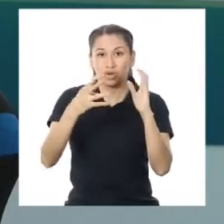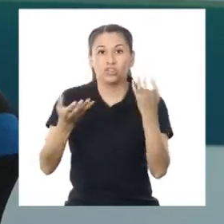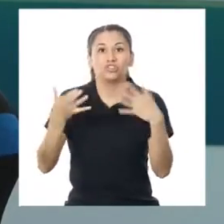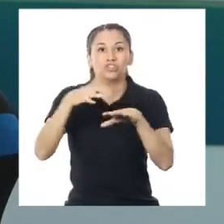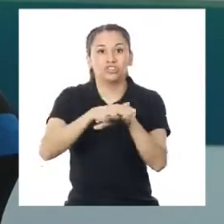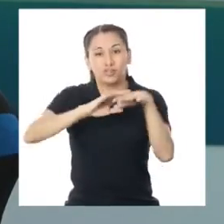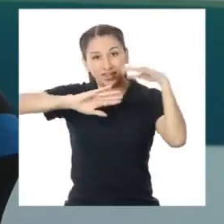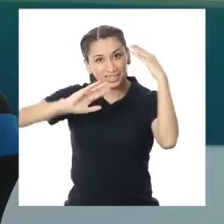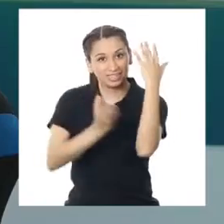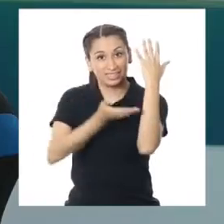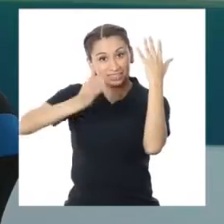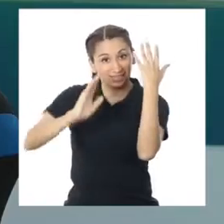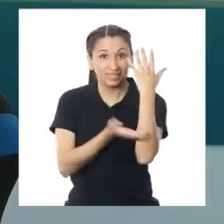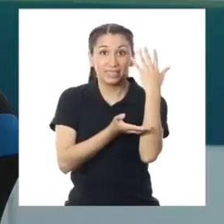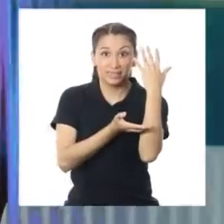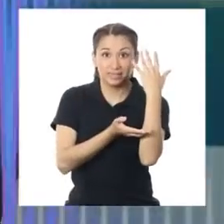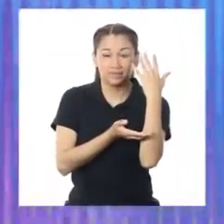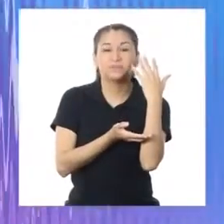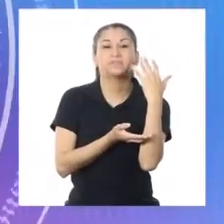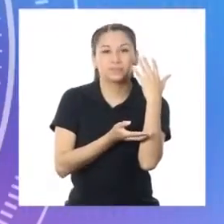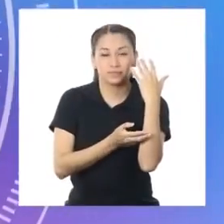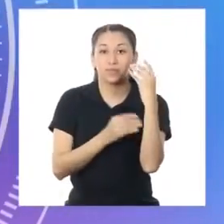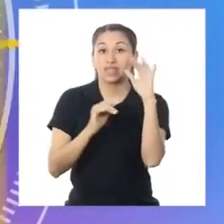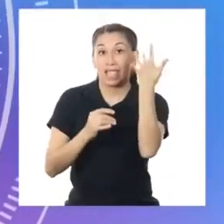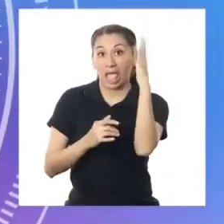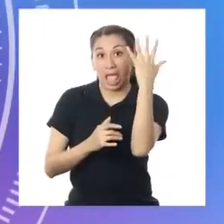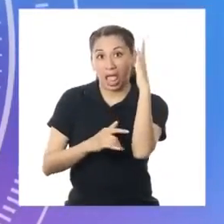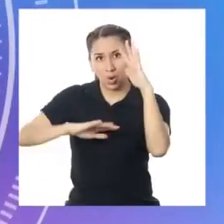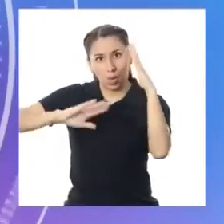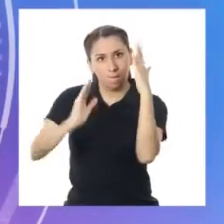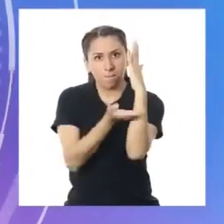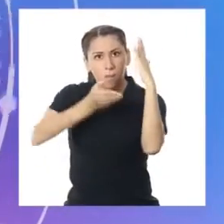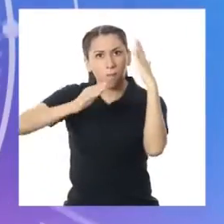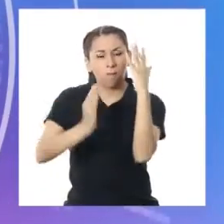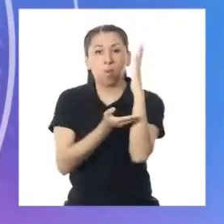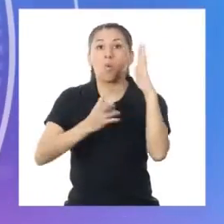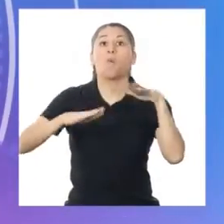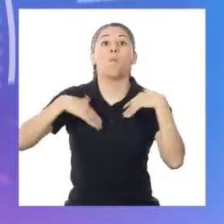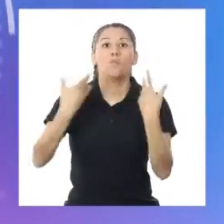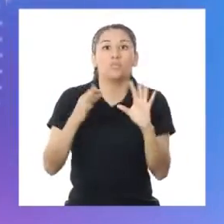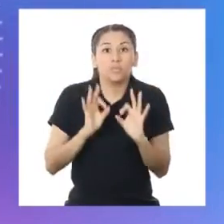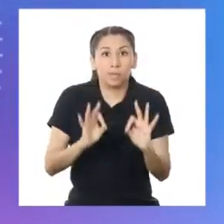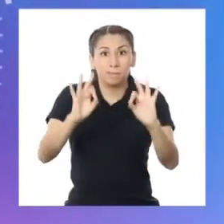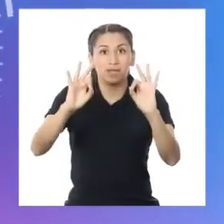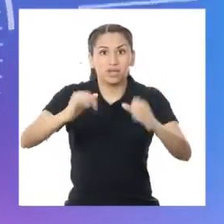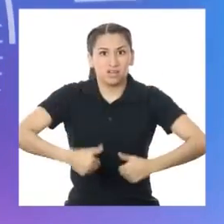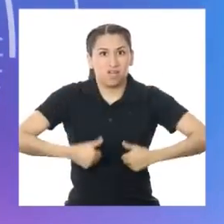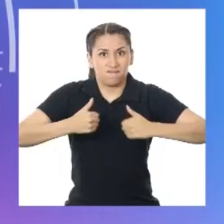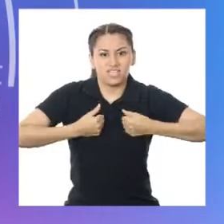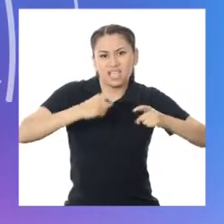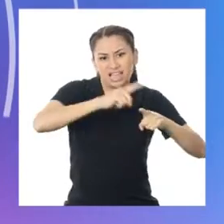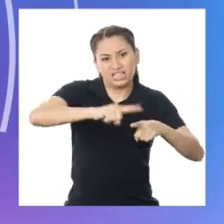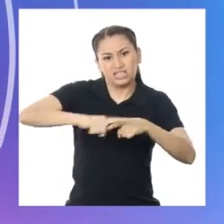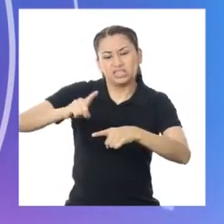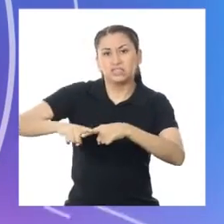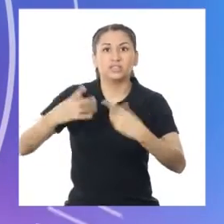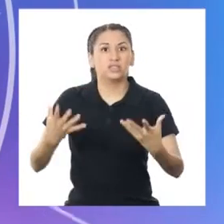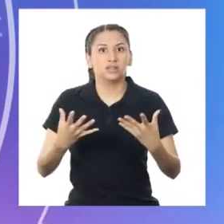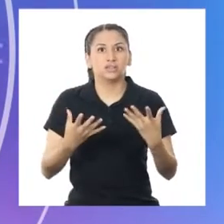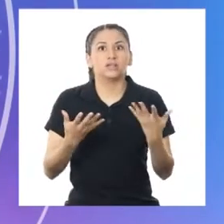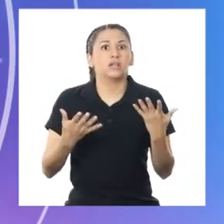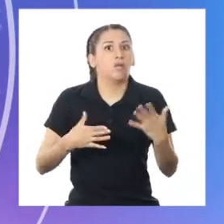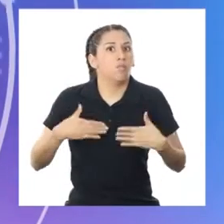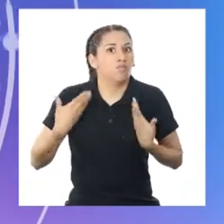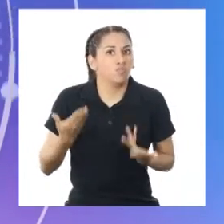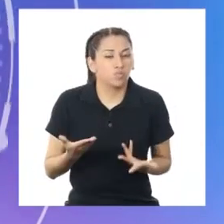sobre la tala de árboles? La tala de árboles puede afectar la biodiversidad porque puede